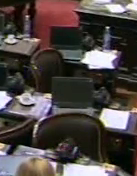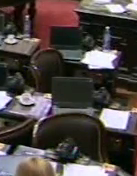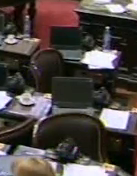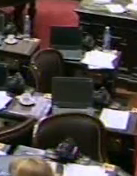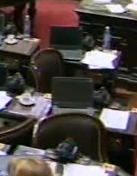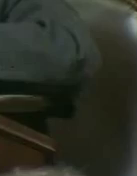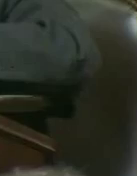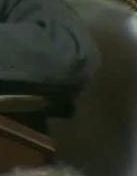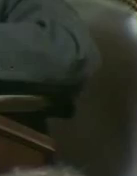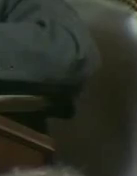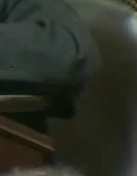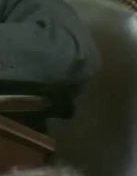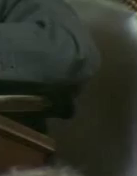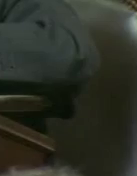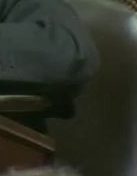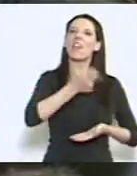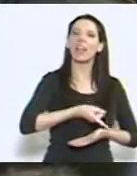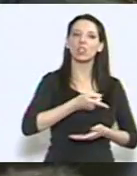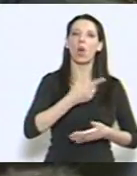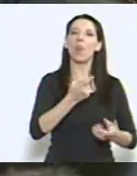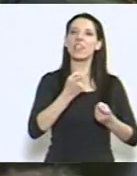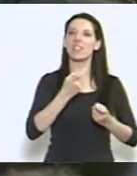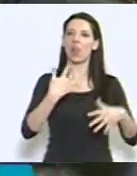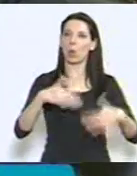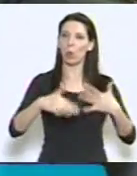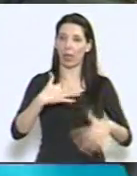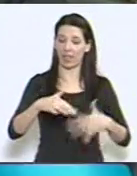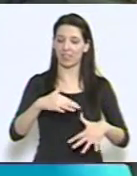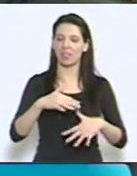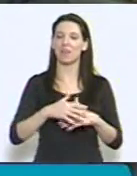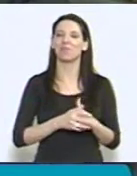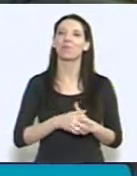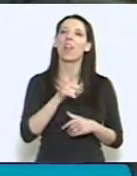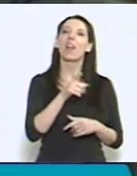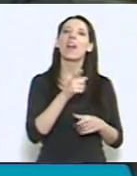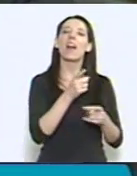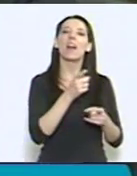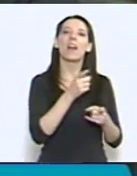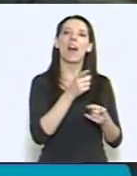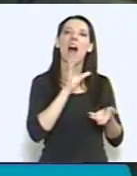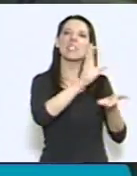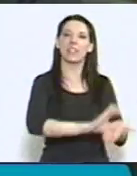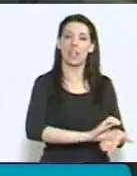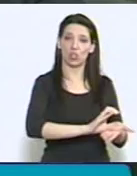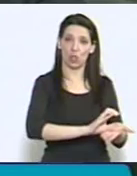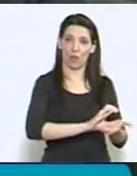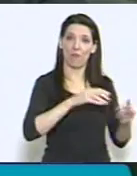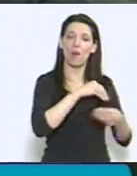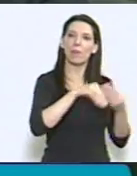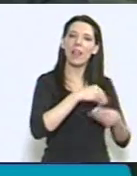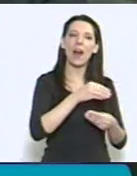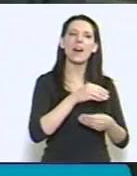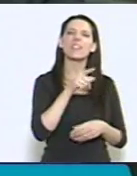por decreto de necesidad y urgencia como parte de un régimen de asignaciones familiares, un subsistema